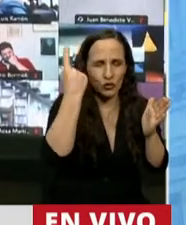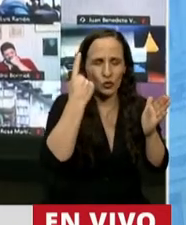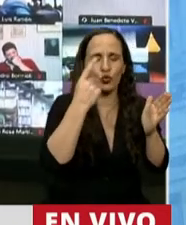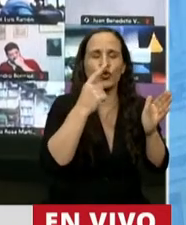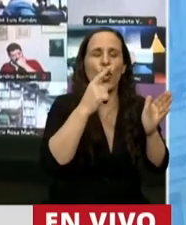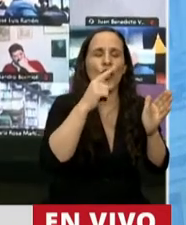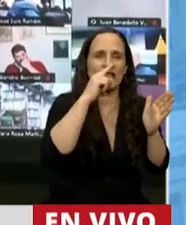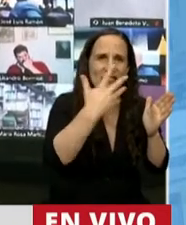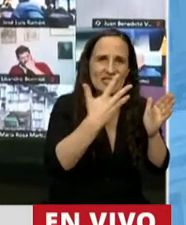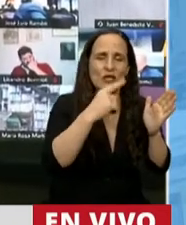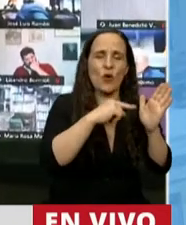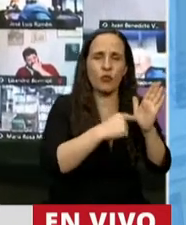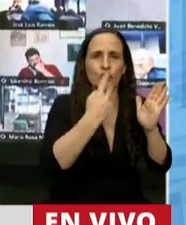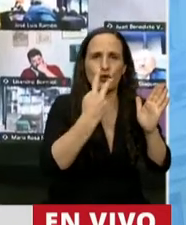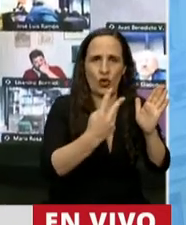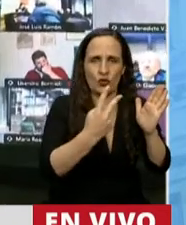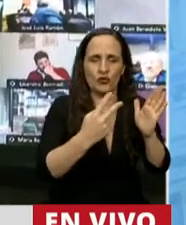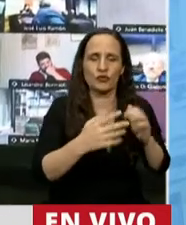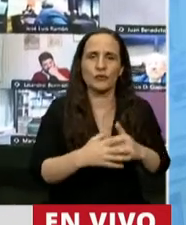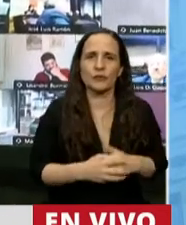quinto párrafo de la Constitución Nacional.